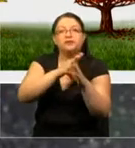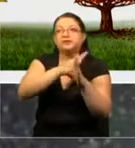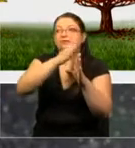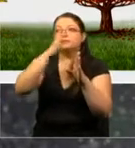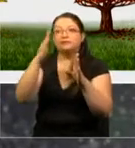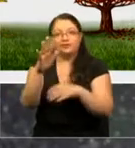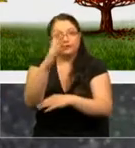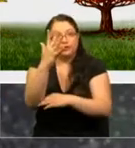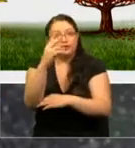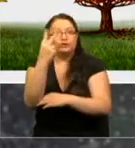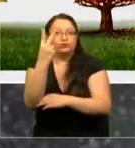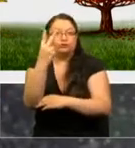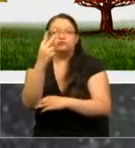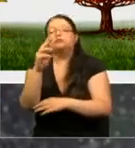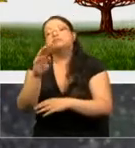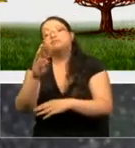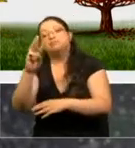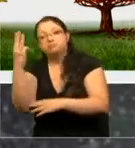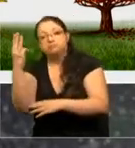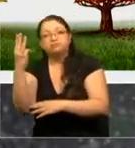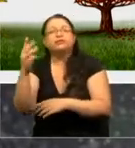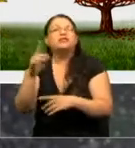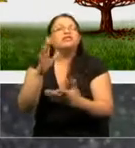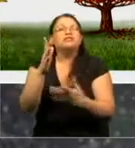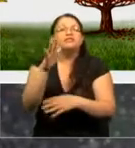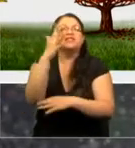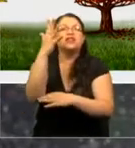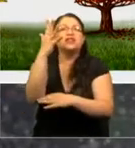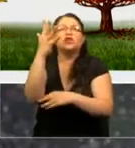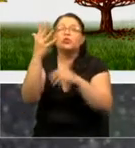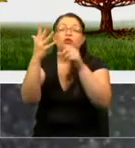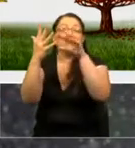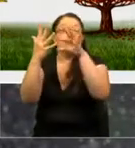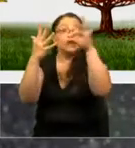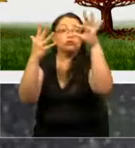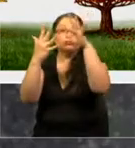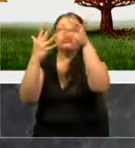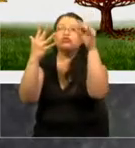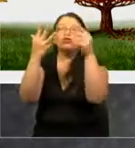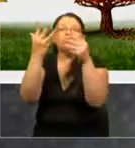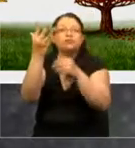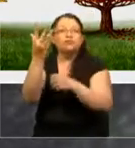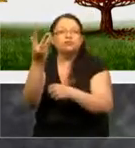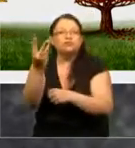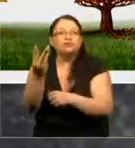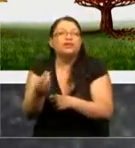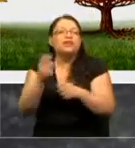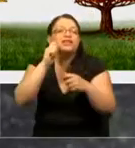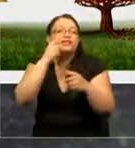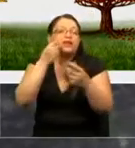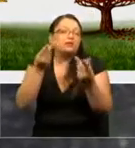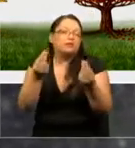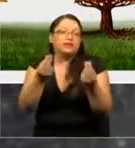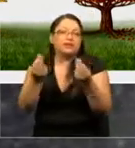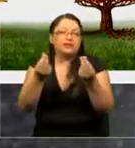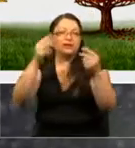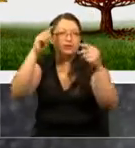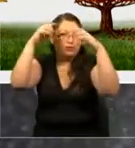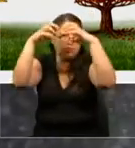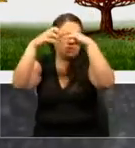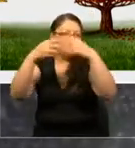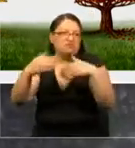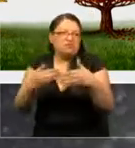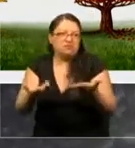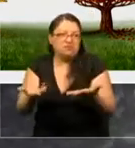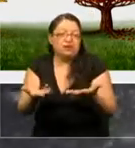transita la imagen hacia la derecha, el árbol va perdiendo follaje, que recapitula más o menos lo que va ocurriendo en el cerebro. Y esto,